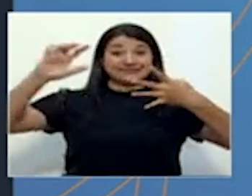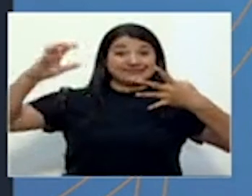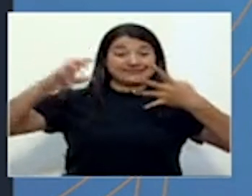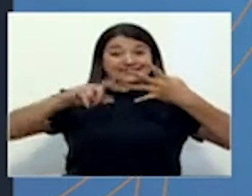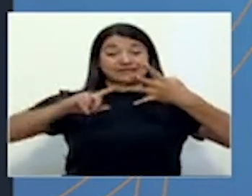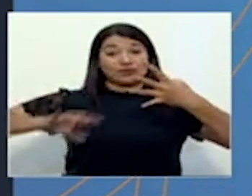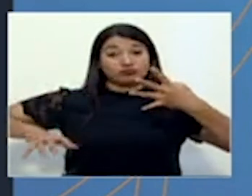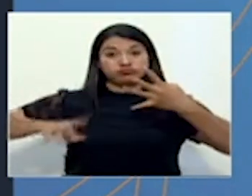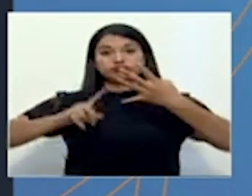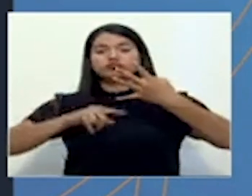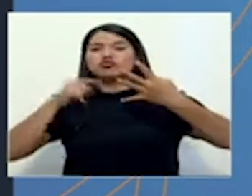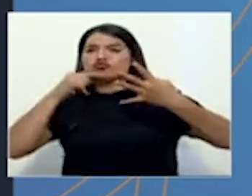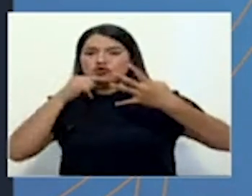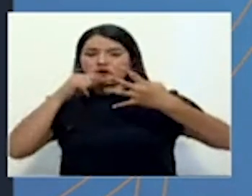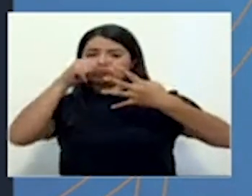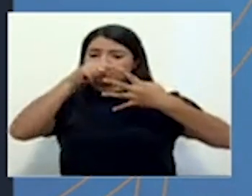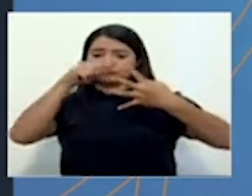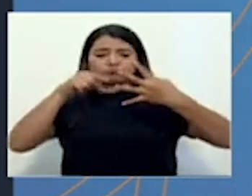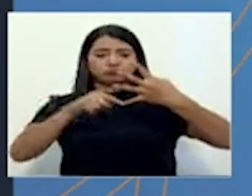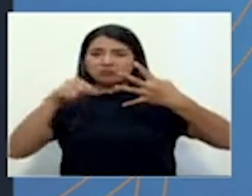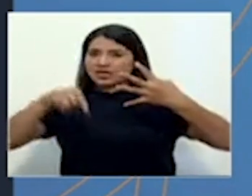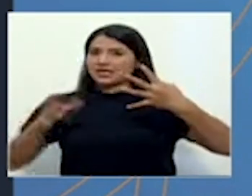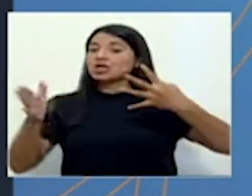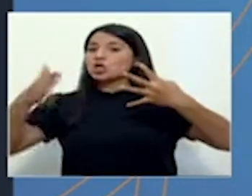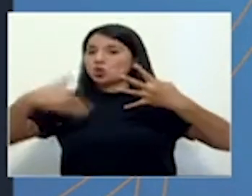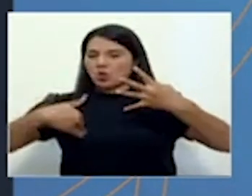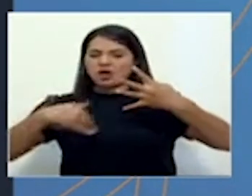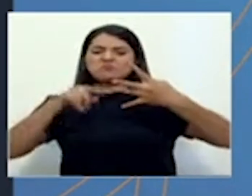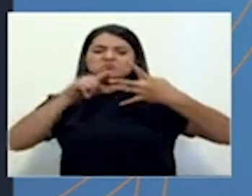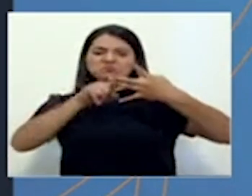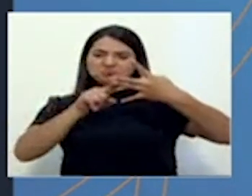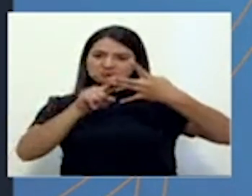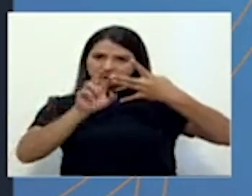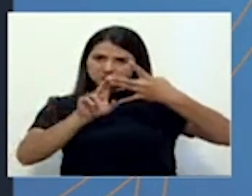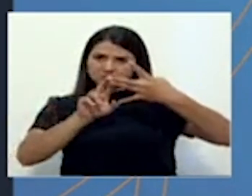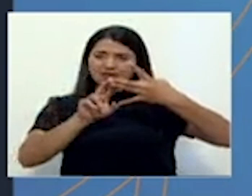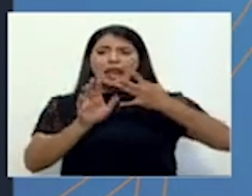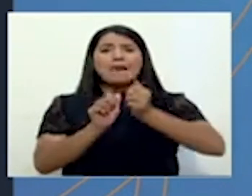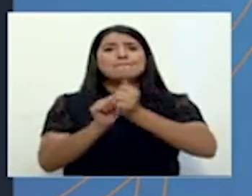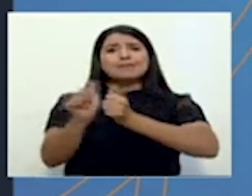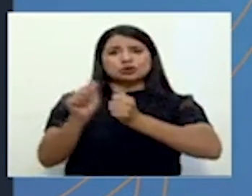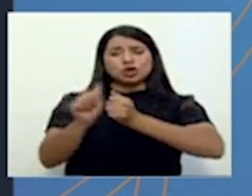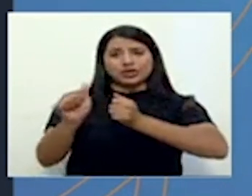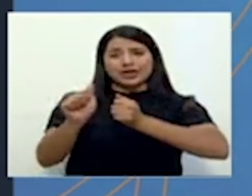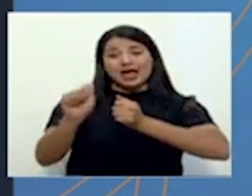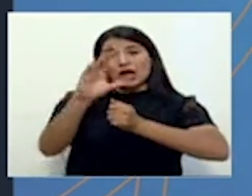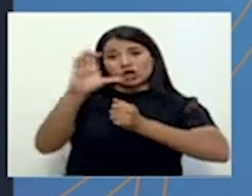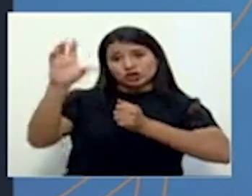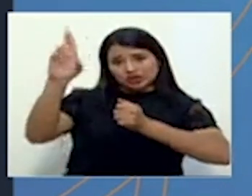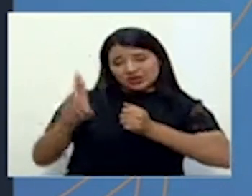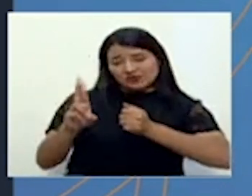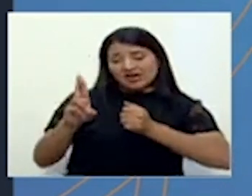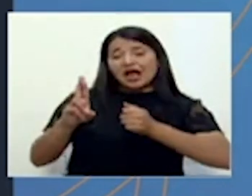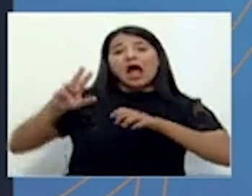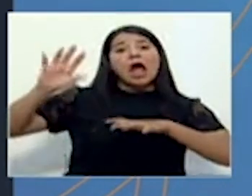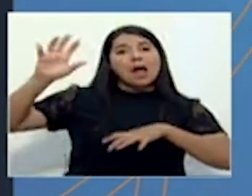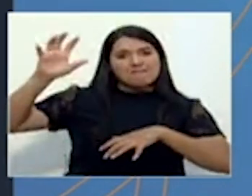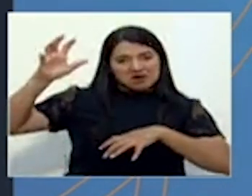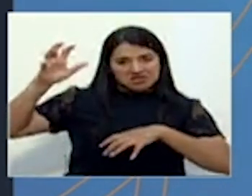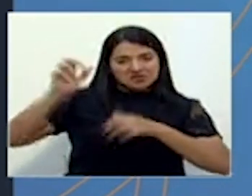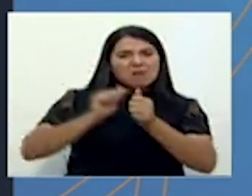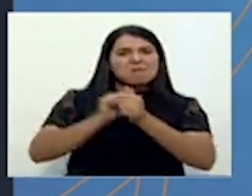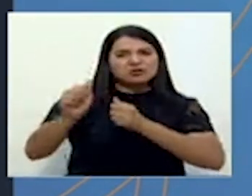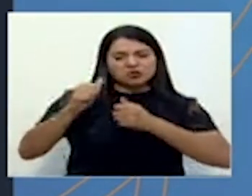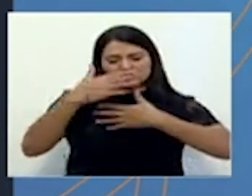parte del país, bueno, perdón, todo el país en alerta amarilla en general y una porción importante, sobre todo concentrada en el gran área